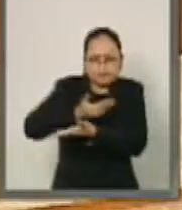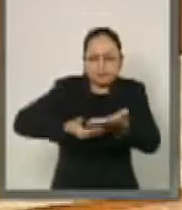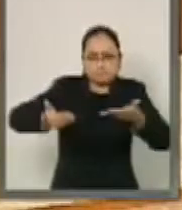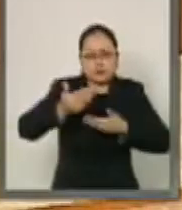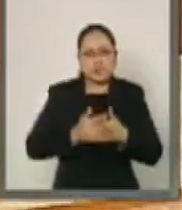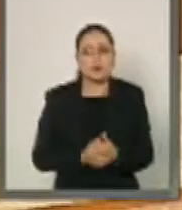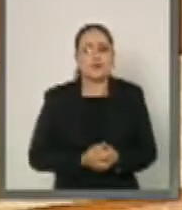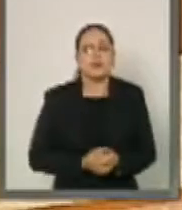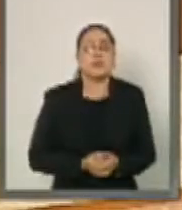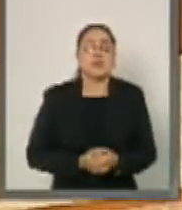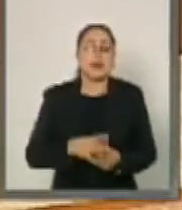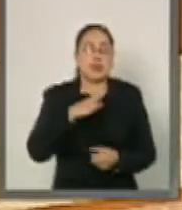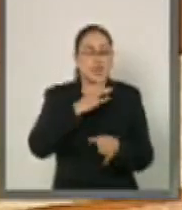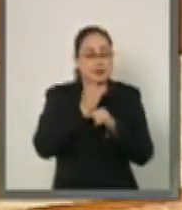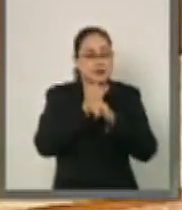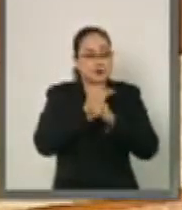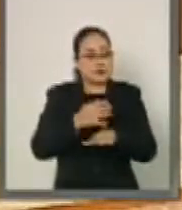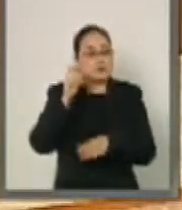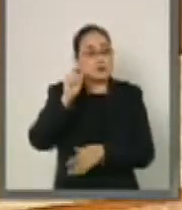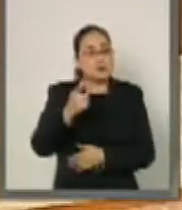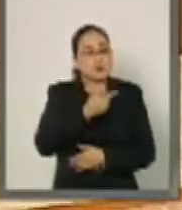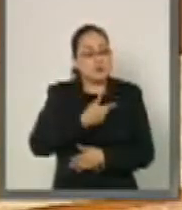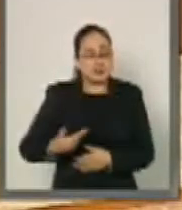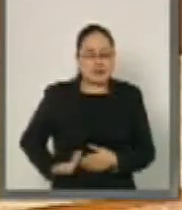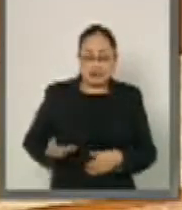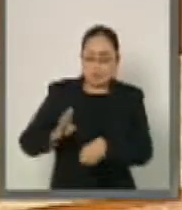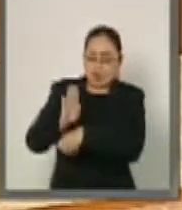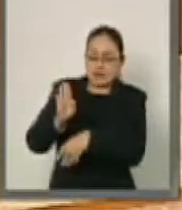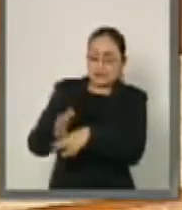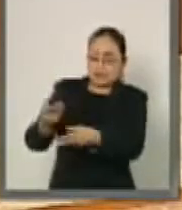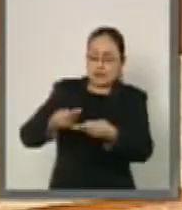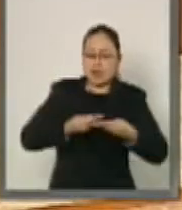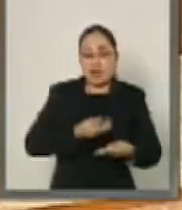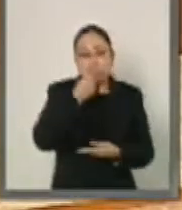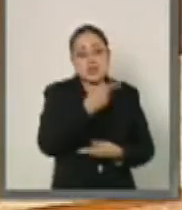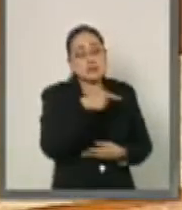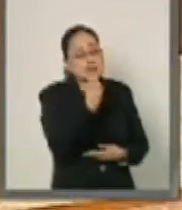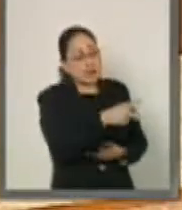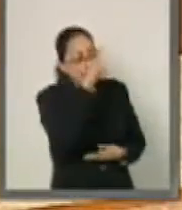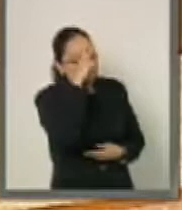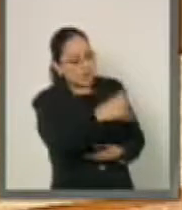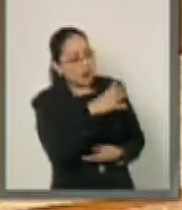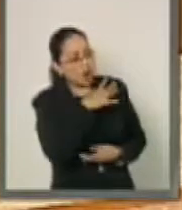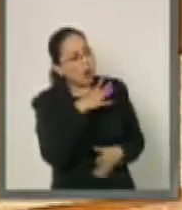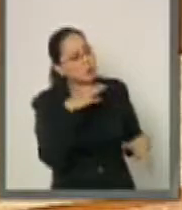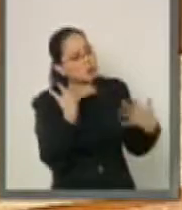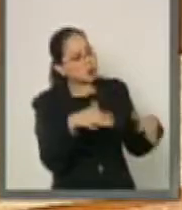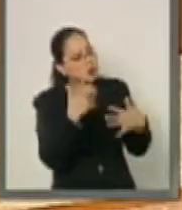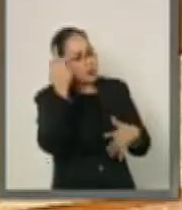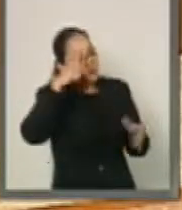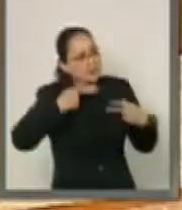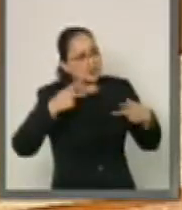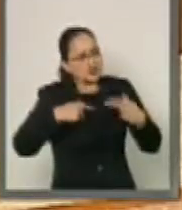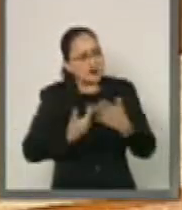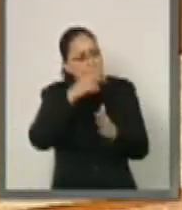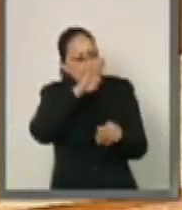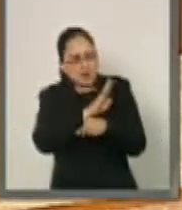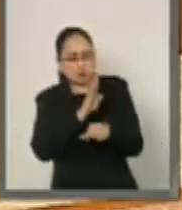Según información de la presidencia de Brasil, México es muy atractivo para los brasileños